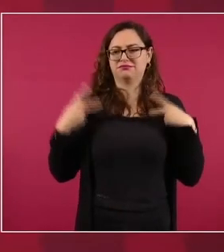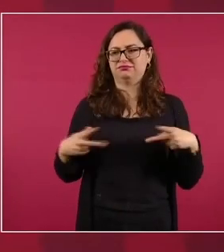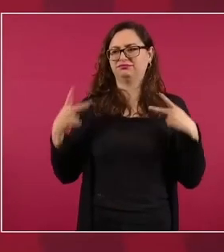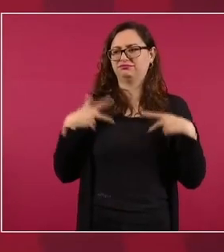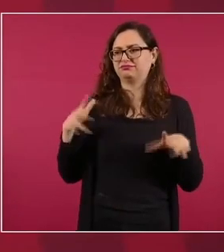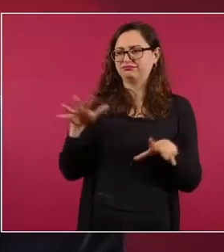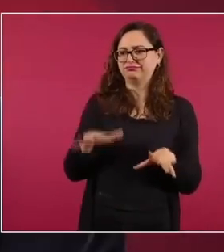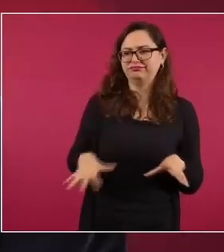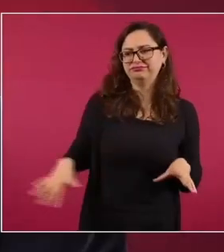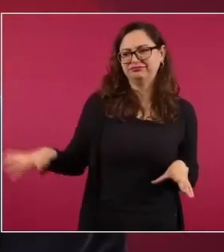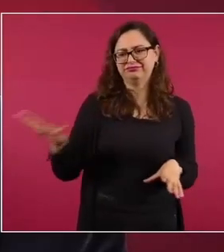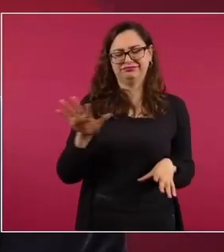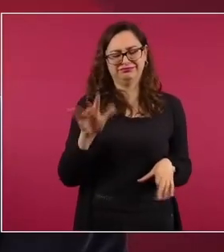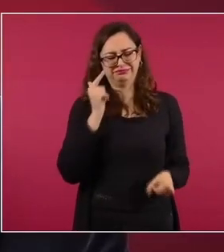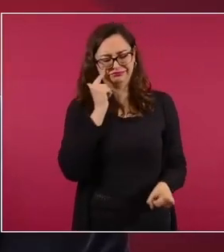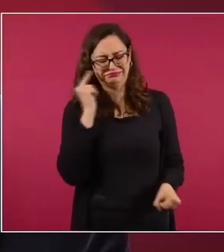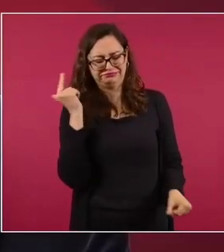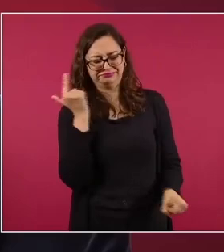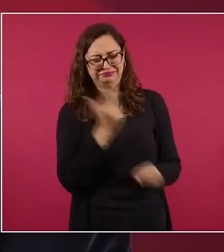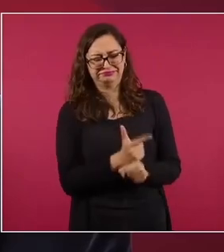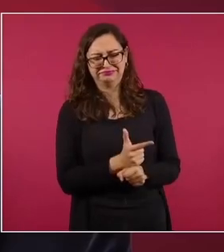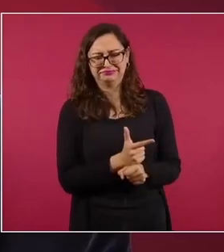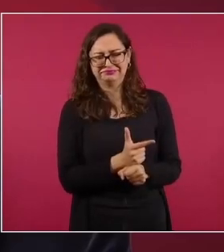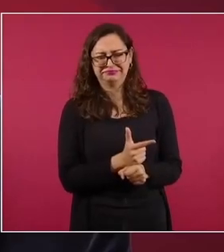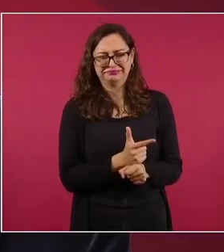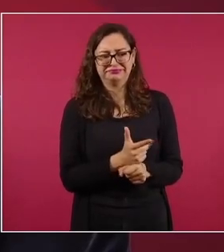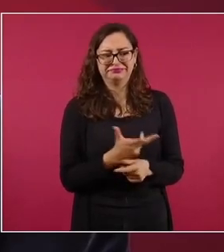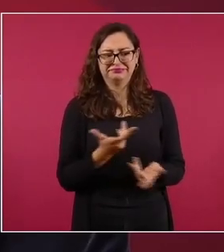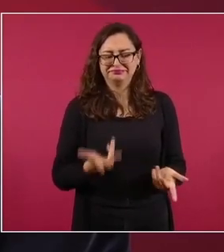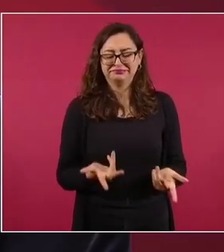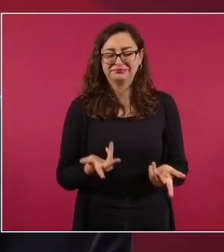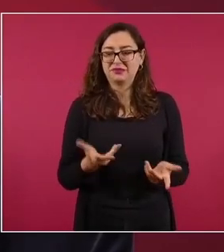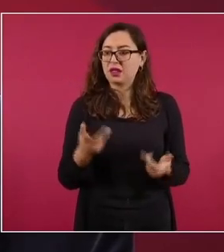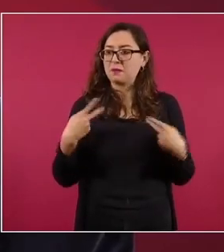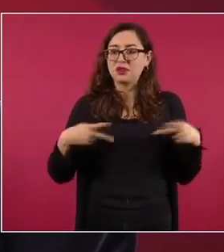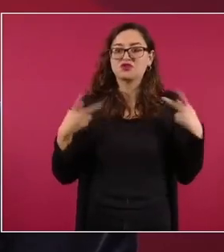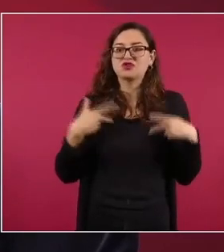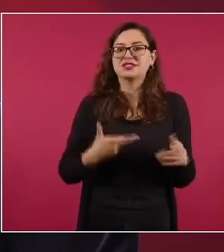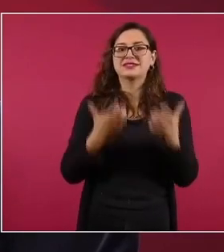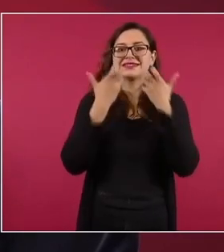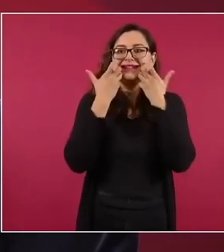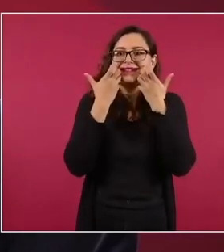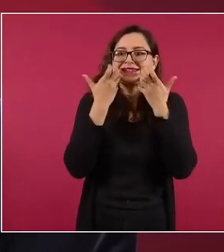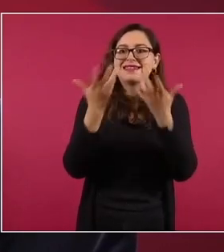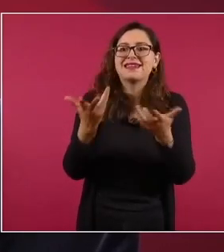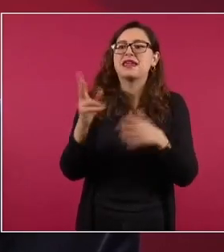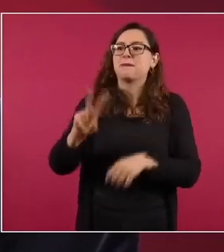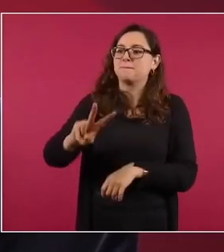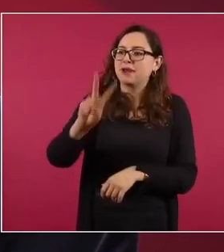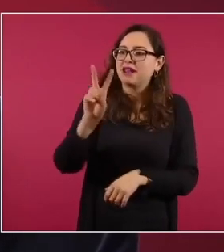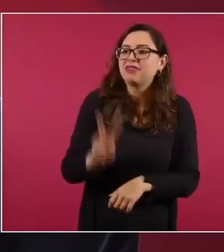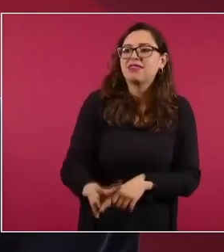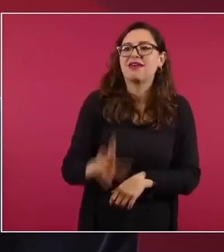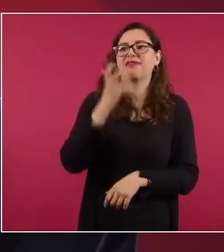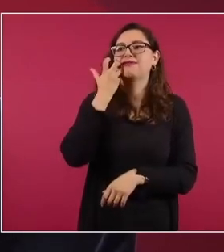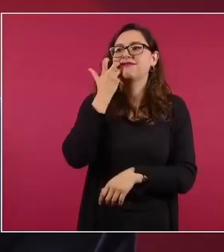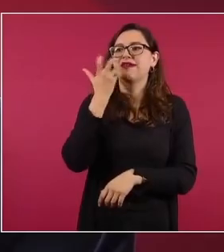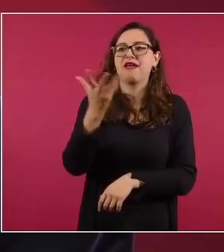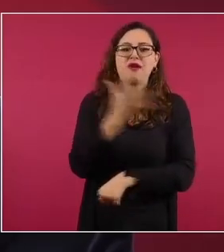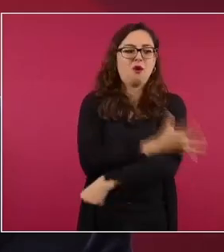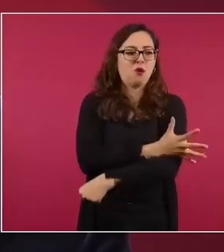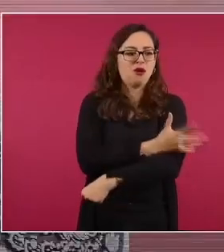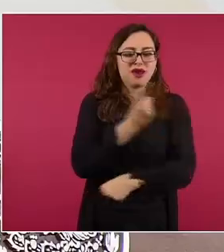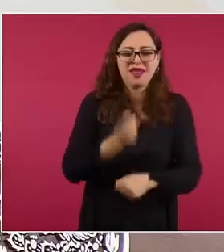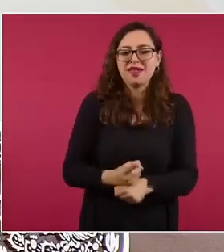tiempos de autenticidad, de búsqueda de la